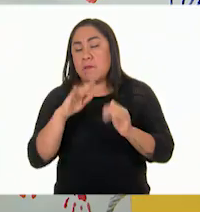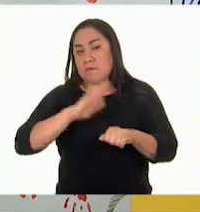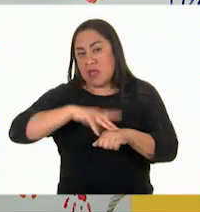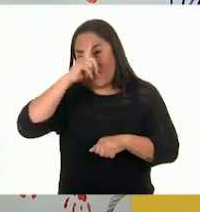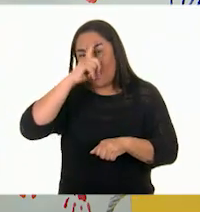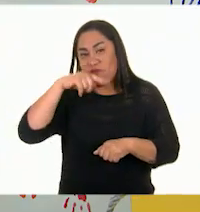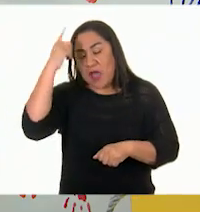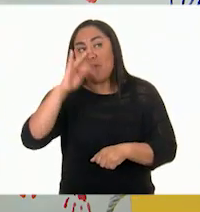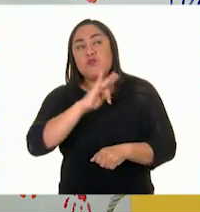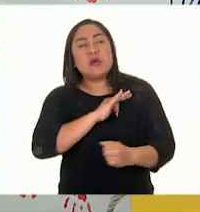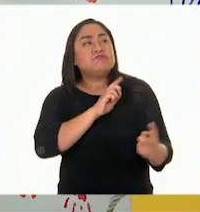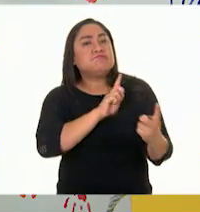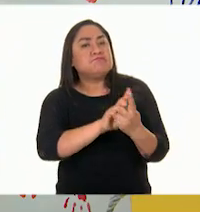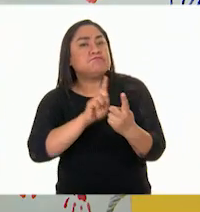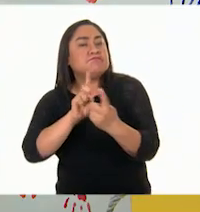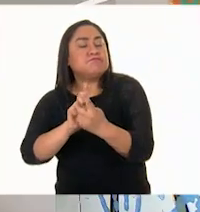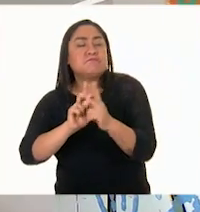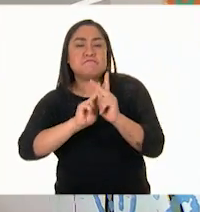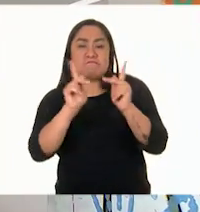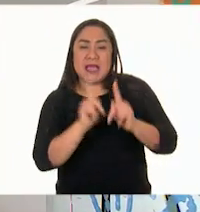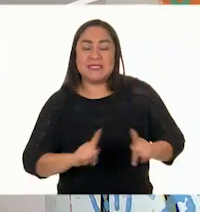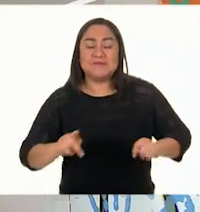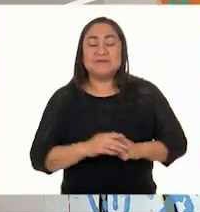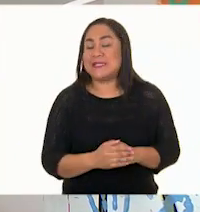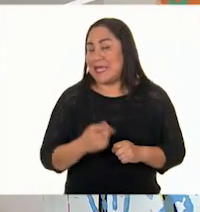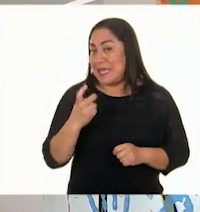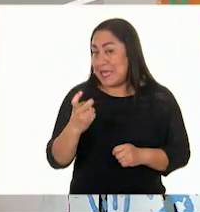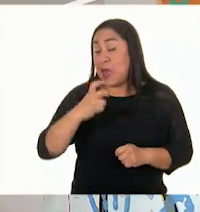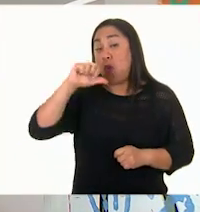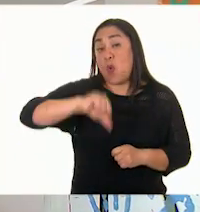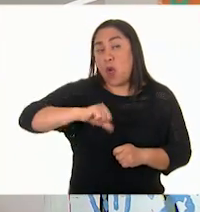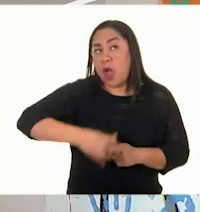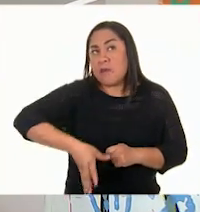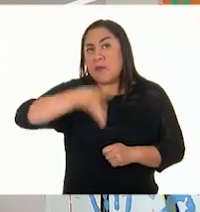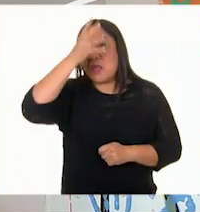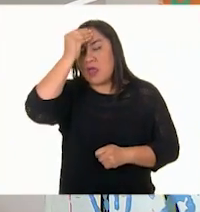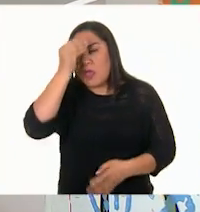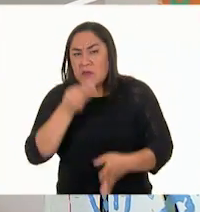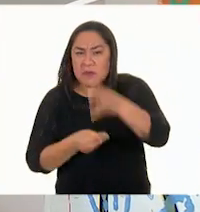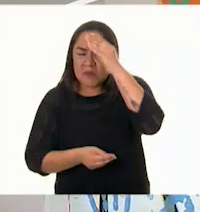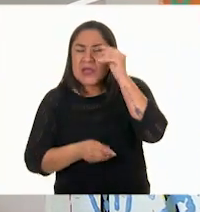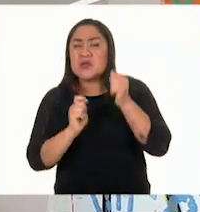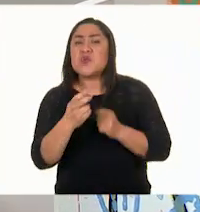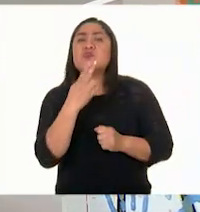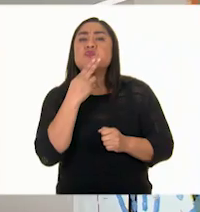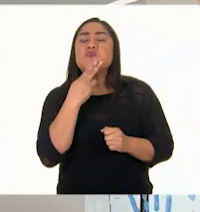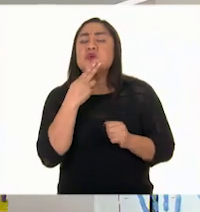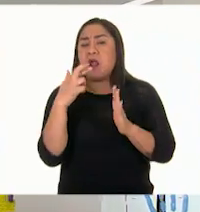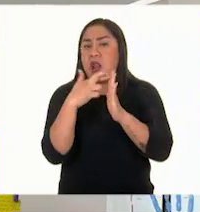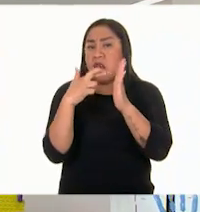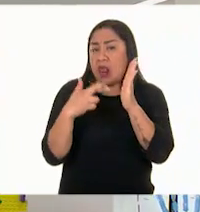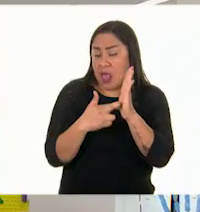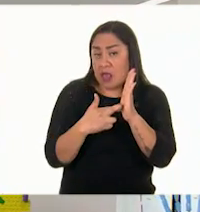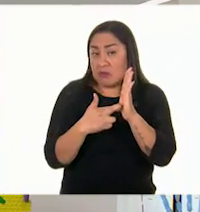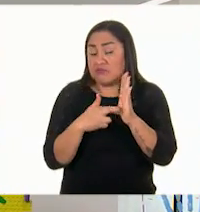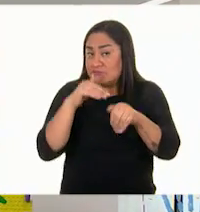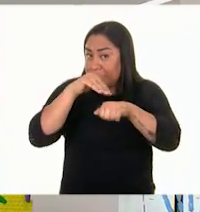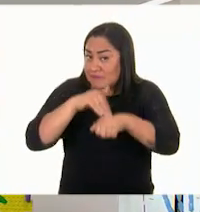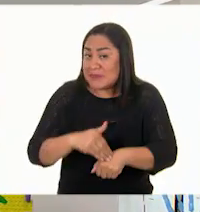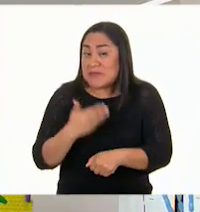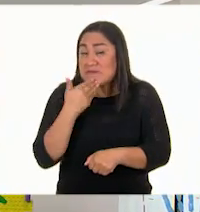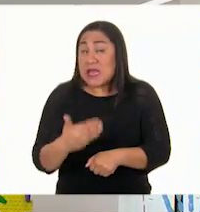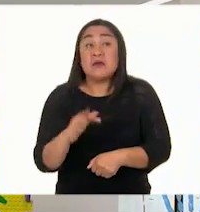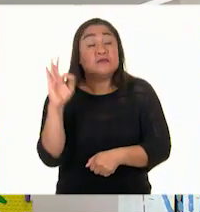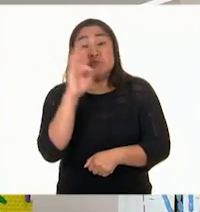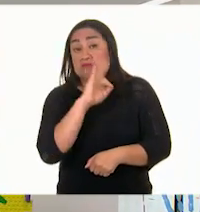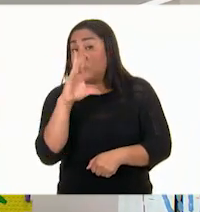Así es, y por lo tanto, el día de hoy aprenderemos la importancia de las reglas, es decir, los beneficios que tiene seguirlas y las consecuencias